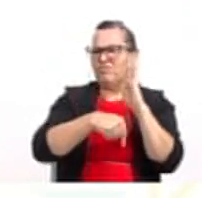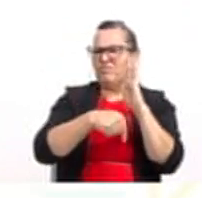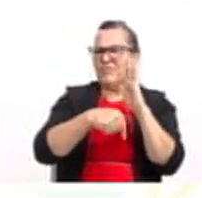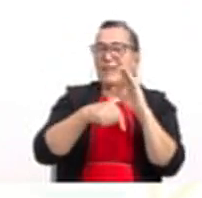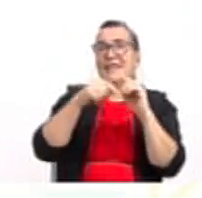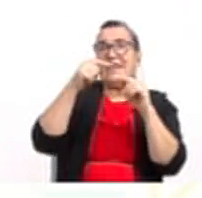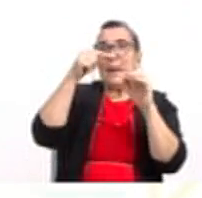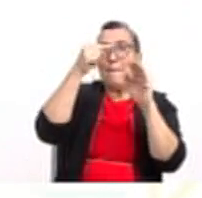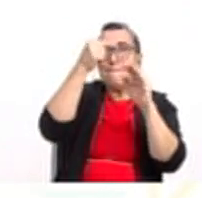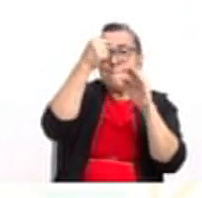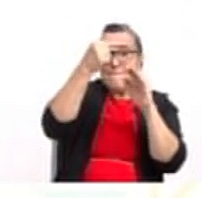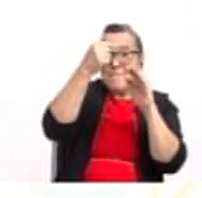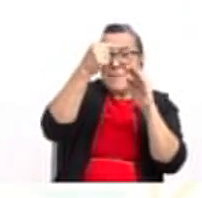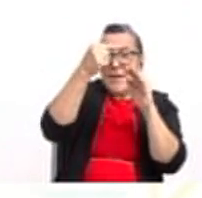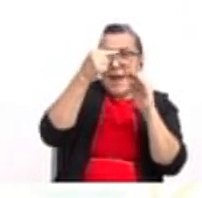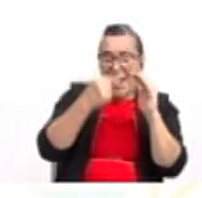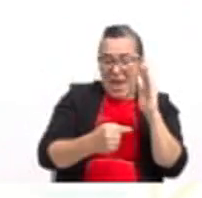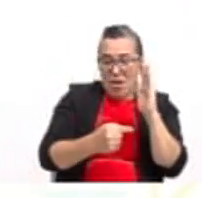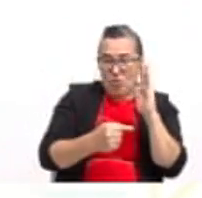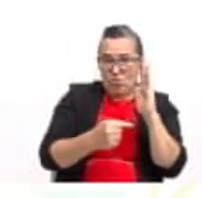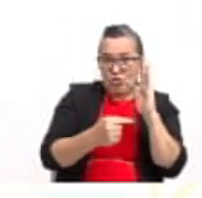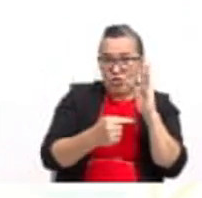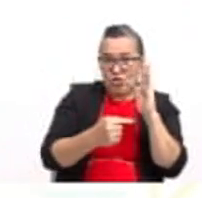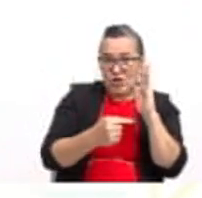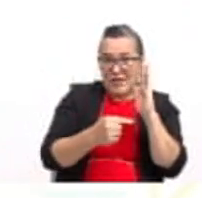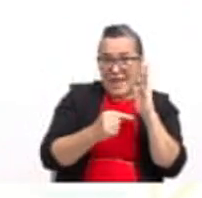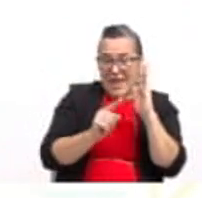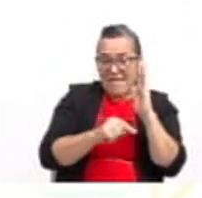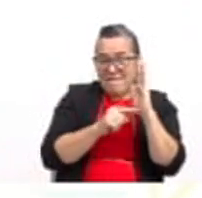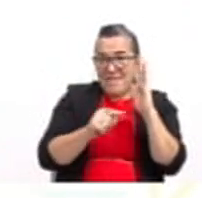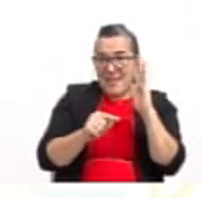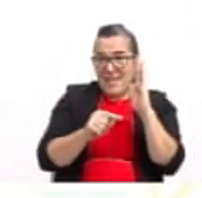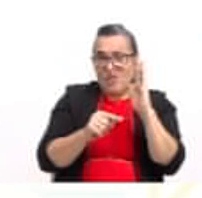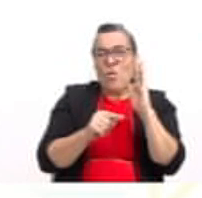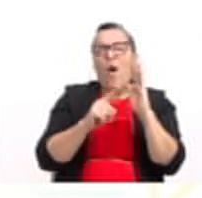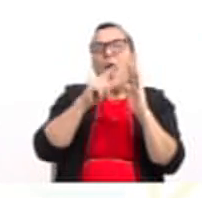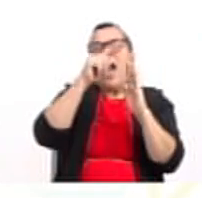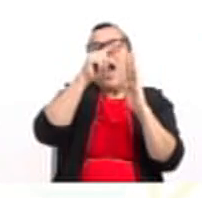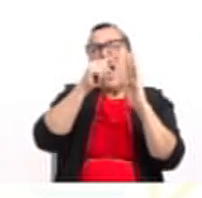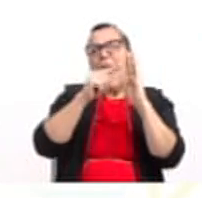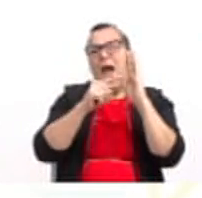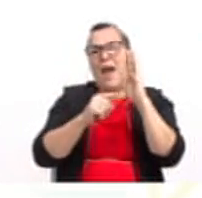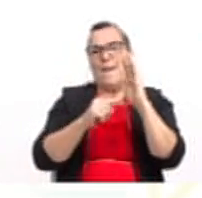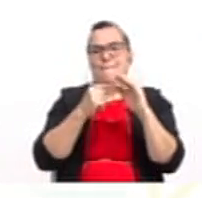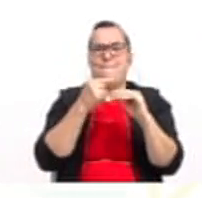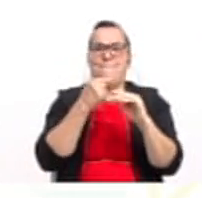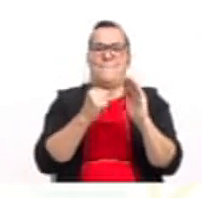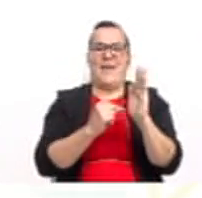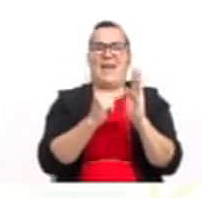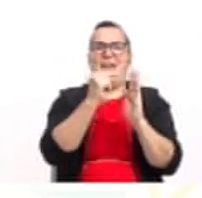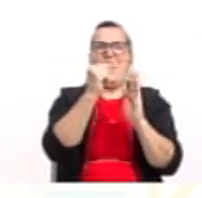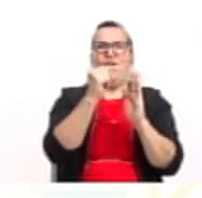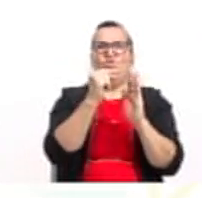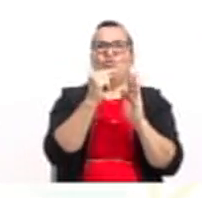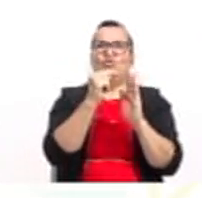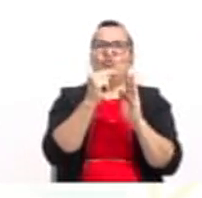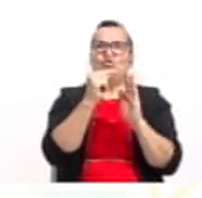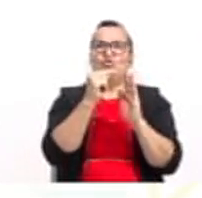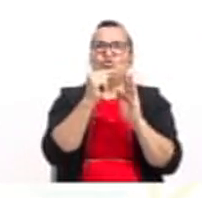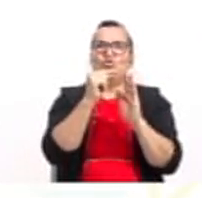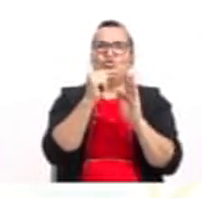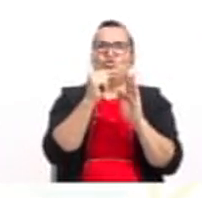infinito a menos 2. ¿Cómo vamos hasta este momento? Observen que todos estos datos los estamos